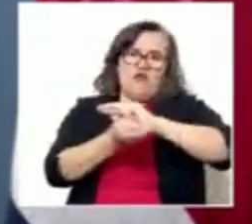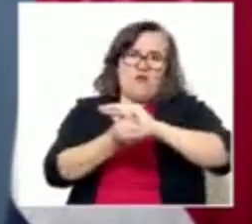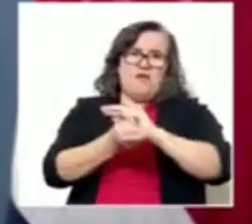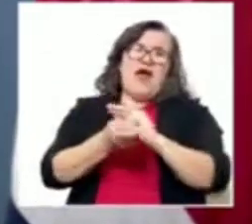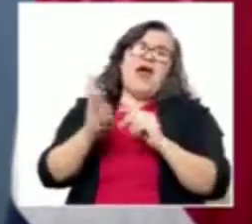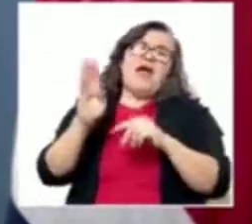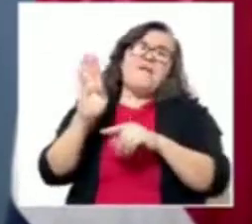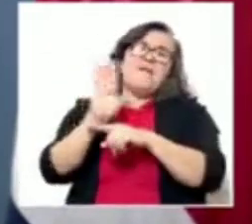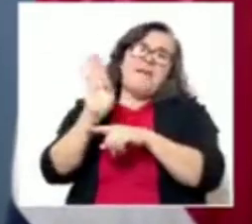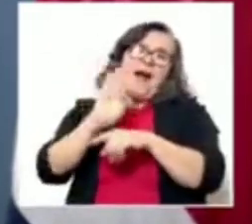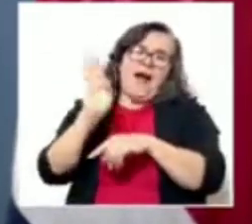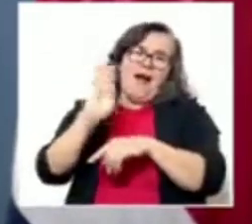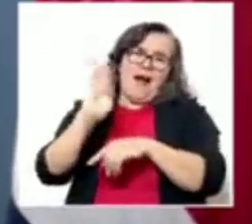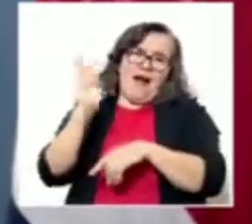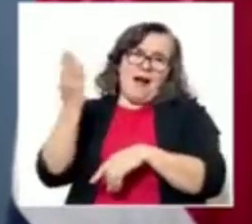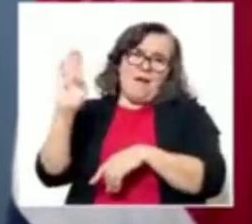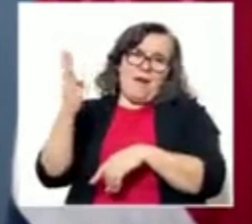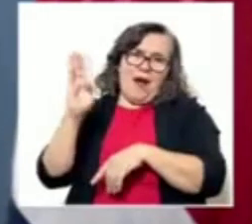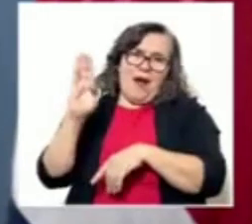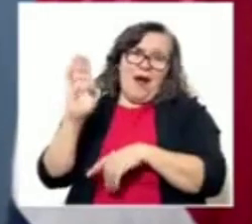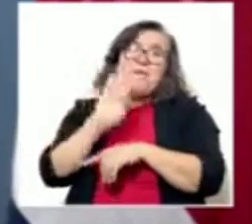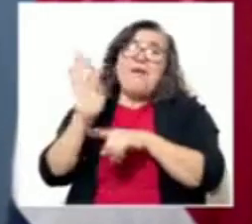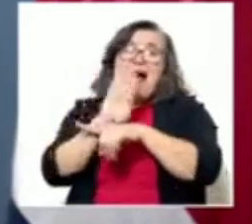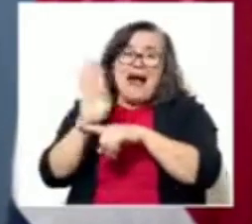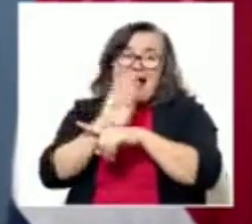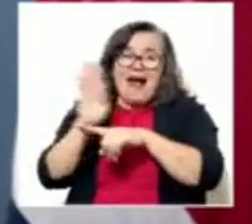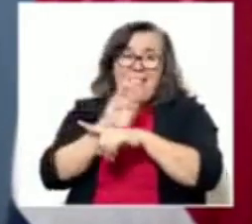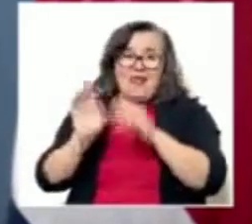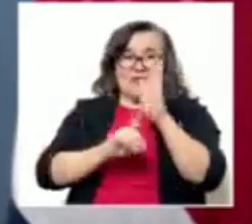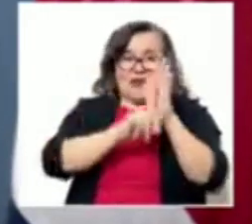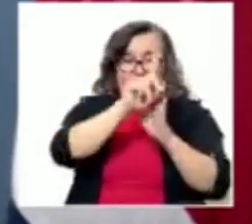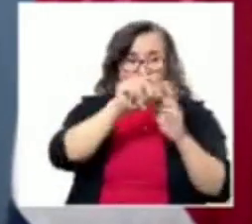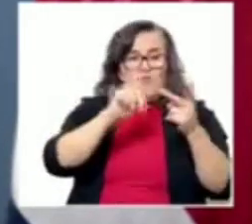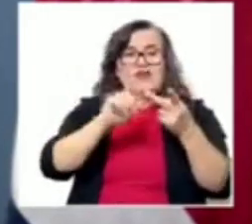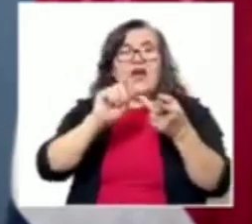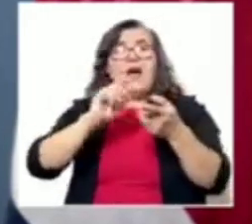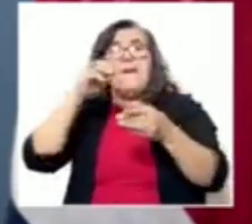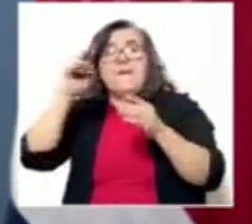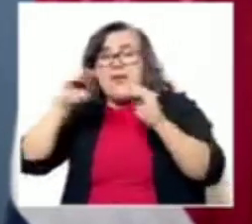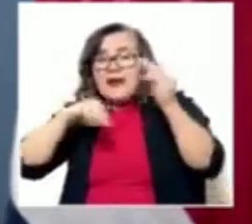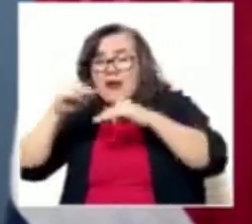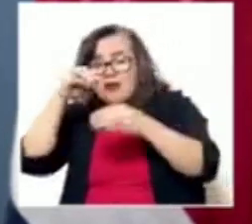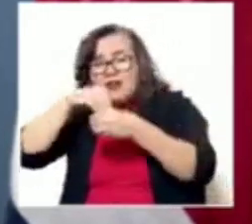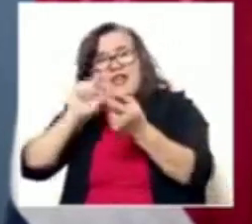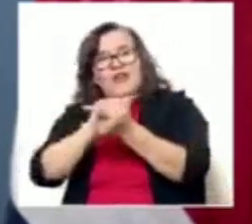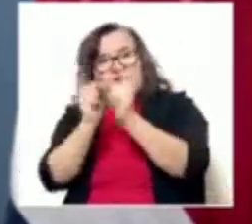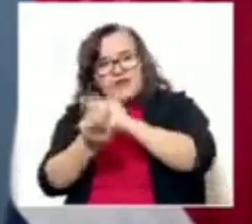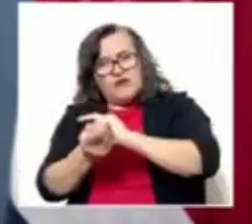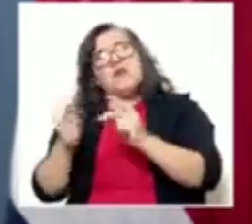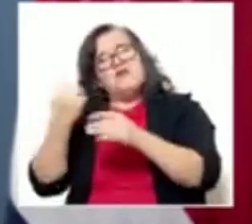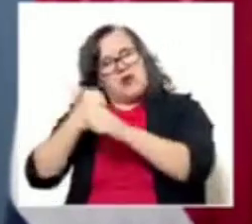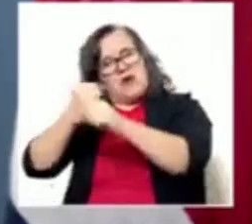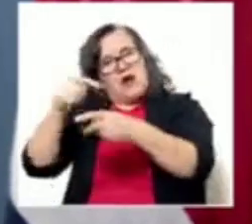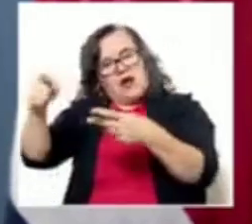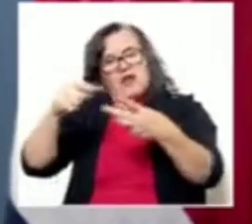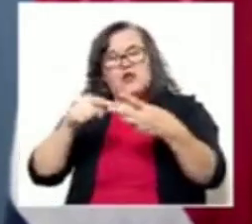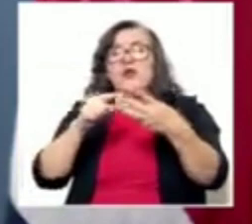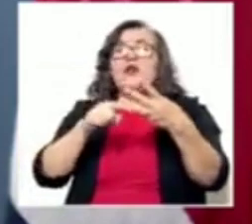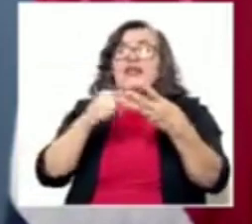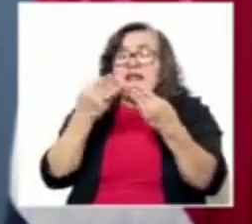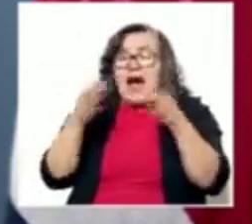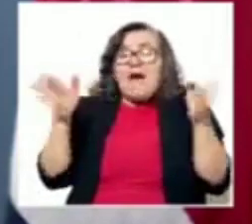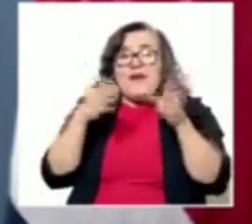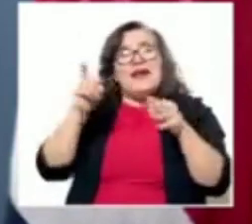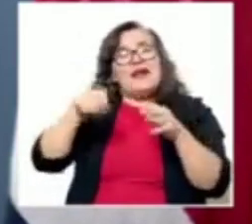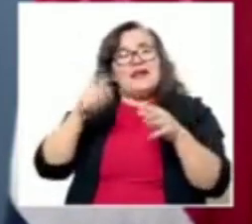desarrollo, tenemos que hacer reformas en los mercados internos, estamos trabajando en eso, tenemos que abrir mercados internacionales